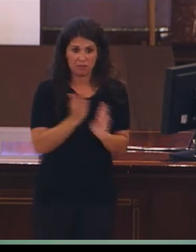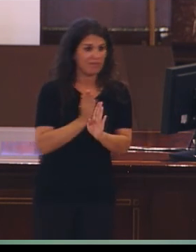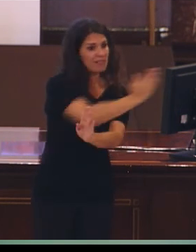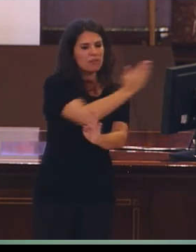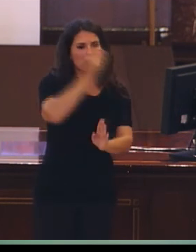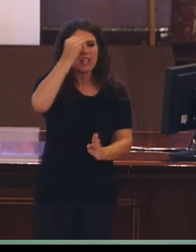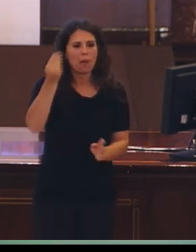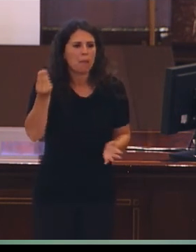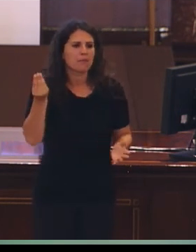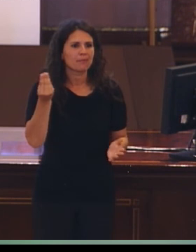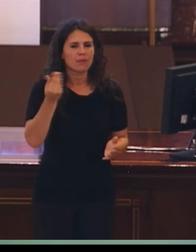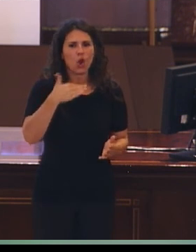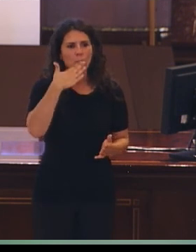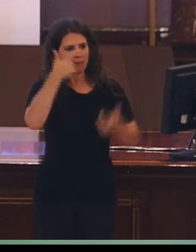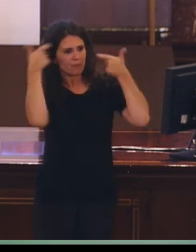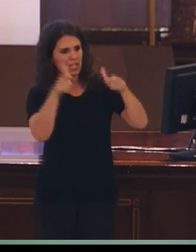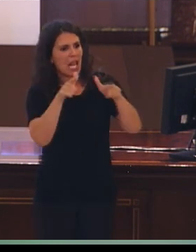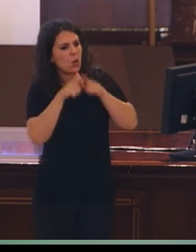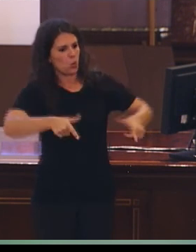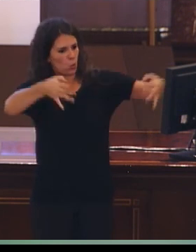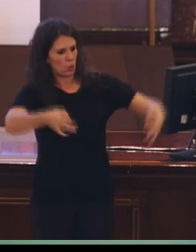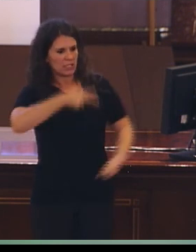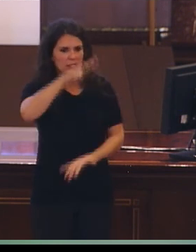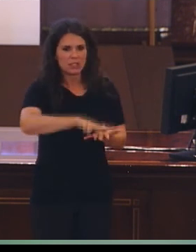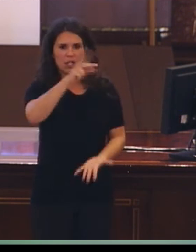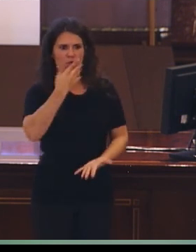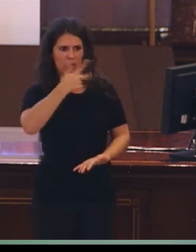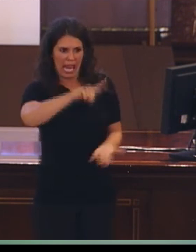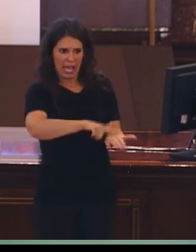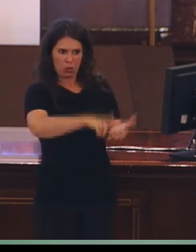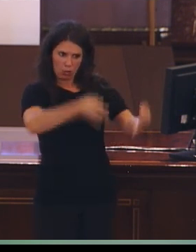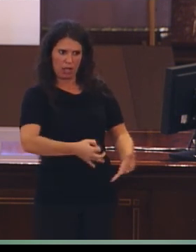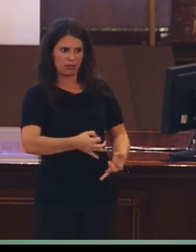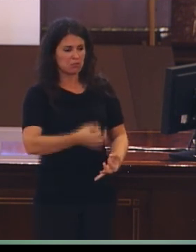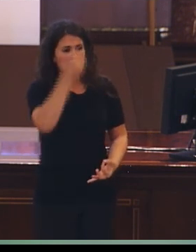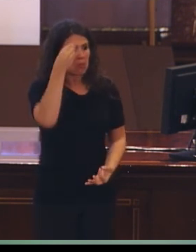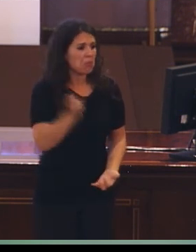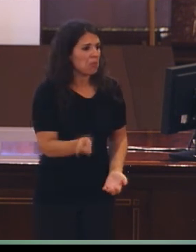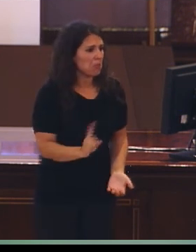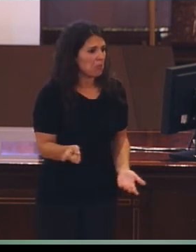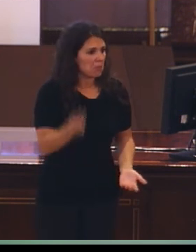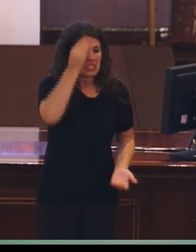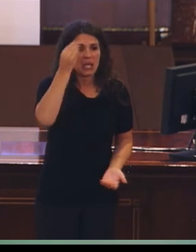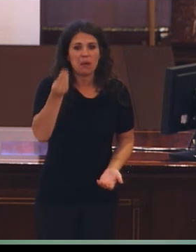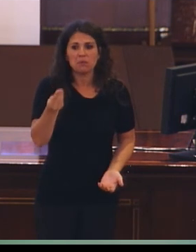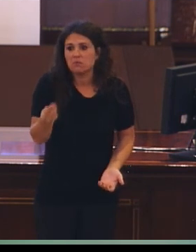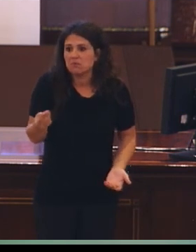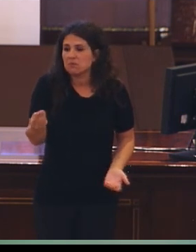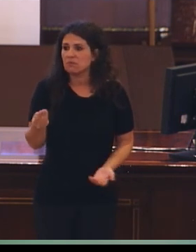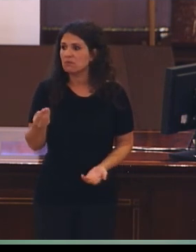no tenía categoría lingüística para ser considerada una verdadera lengua. Se pensaba que solo podía ser lenguaje aquello que